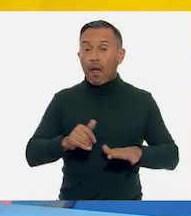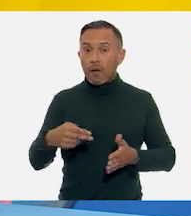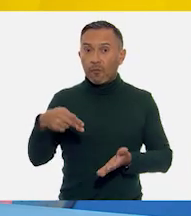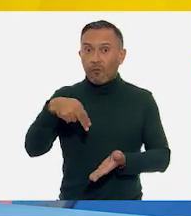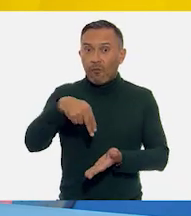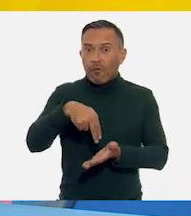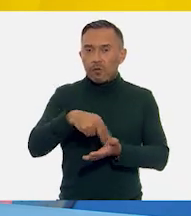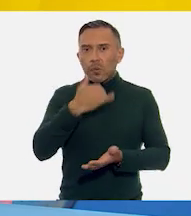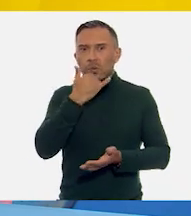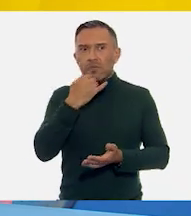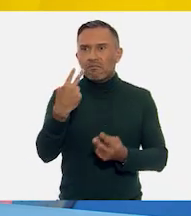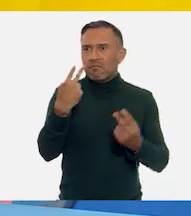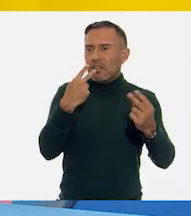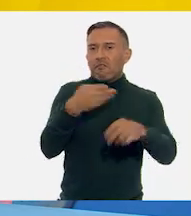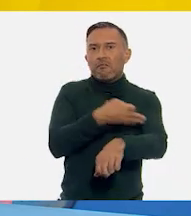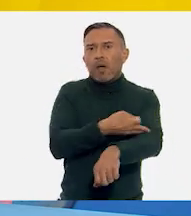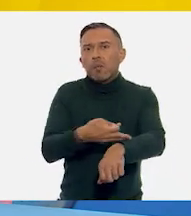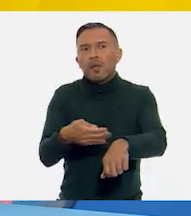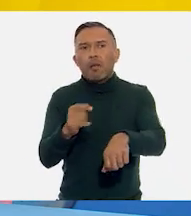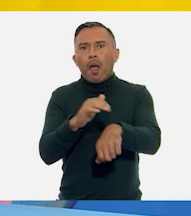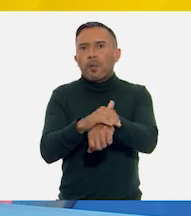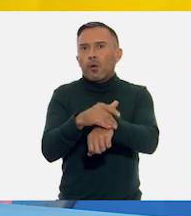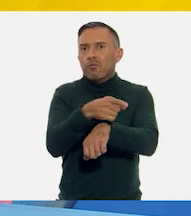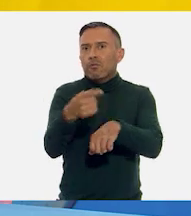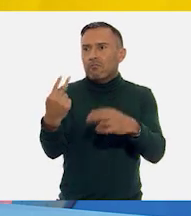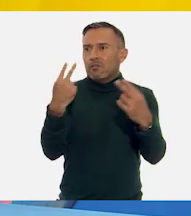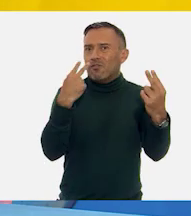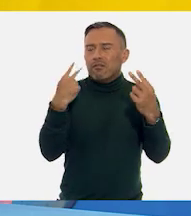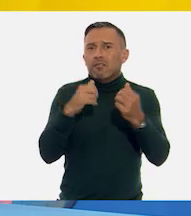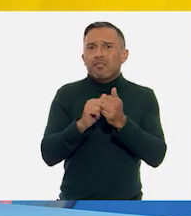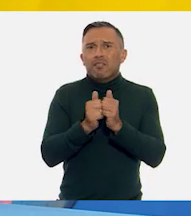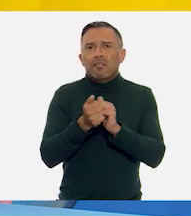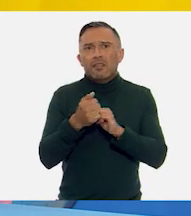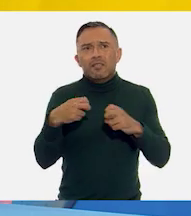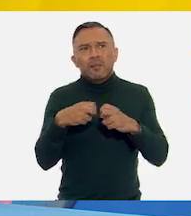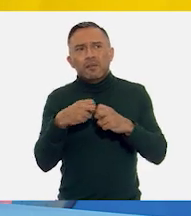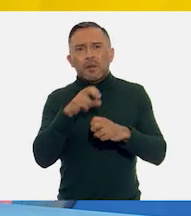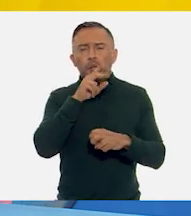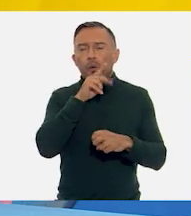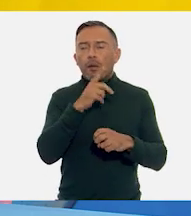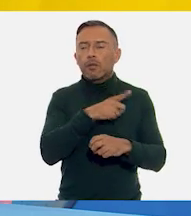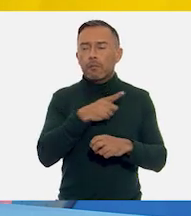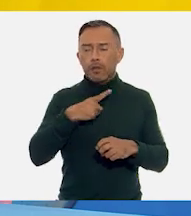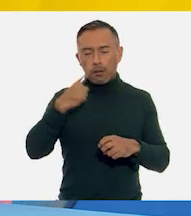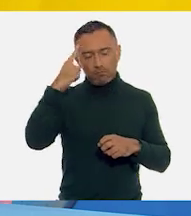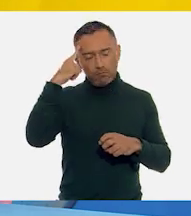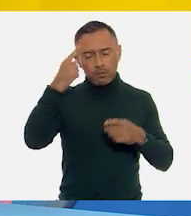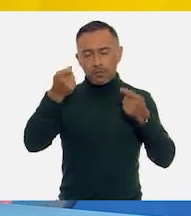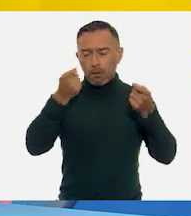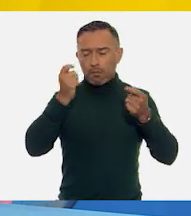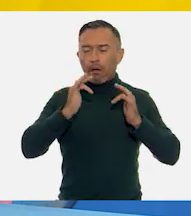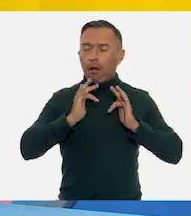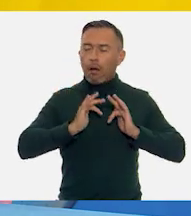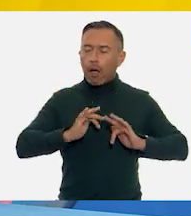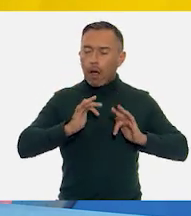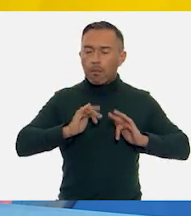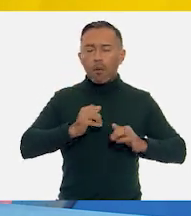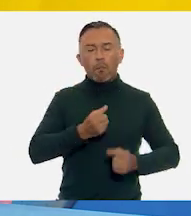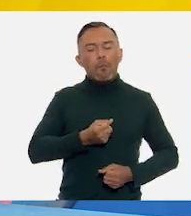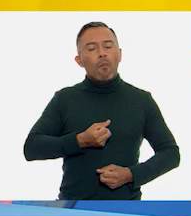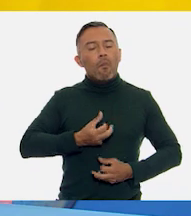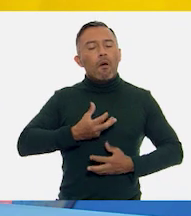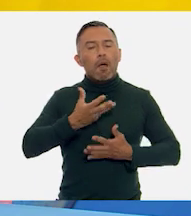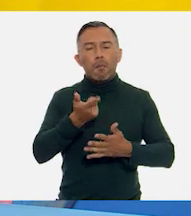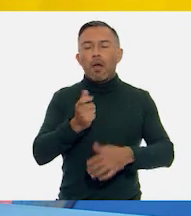los va a ver su familia o con quienes los acompañen. Pero debemos tener nuestra mente en calma, enfocada en el poema, en las emociones e